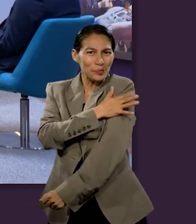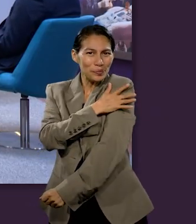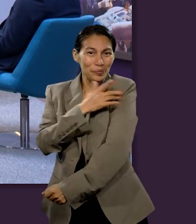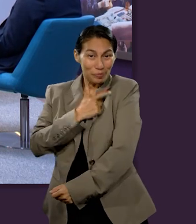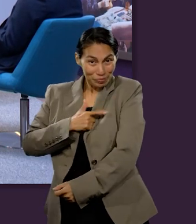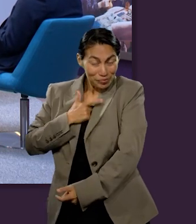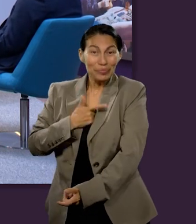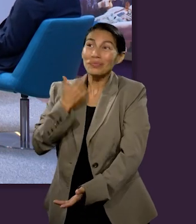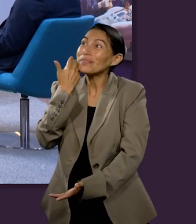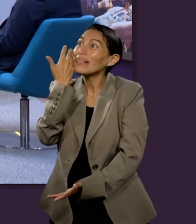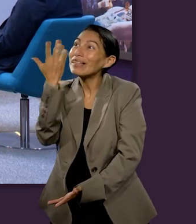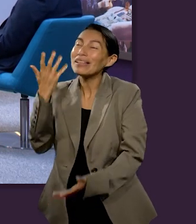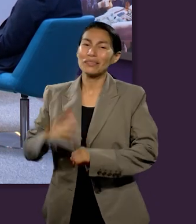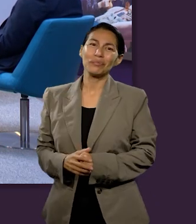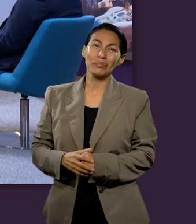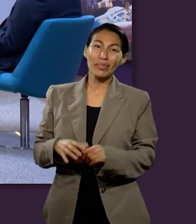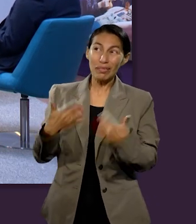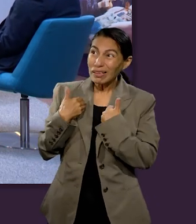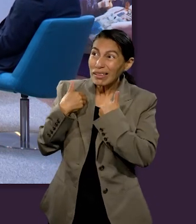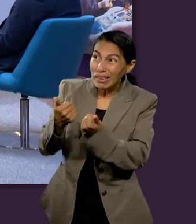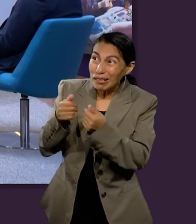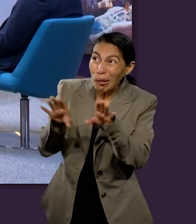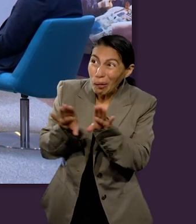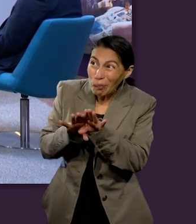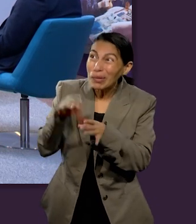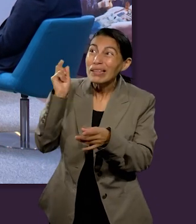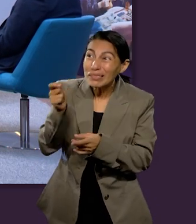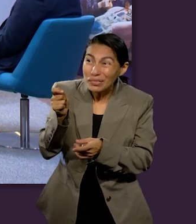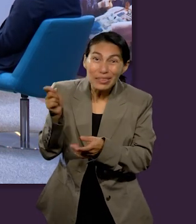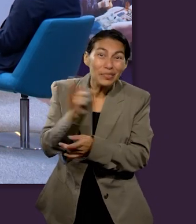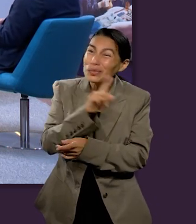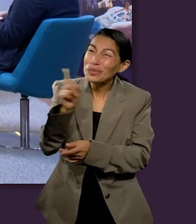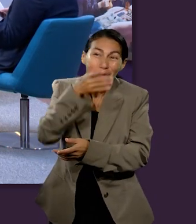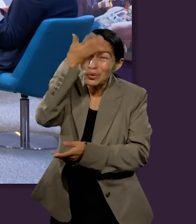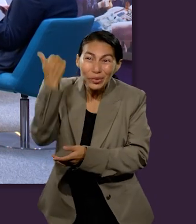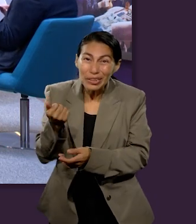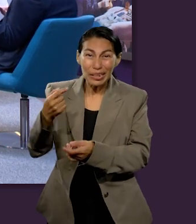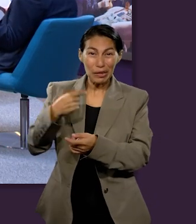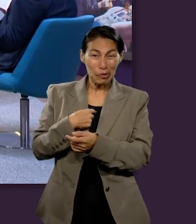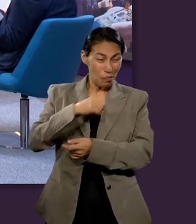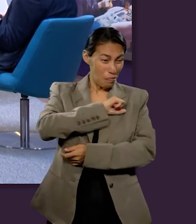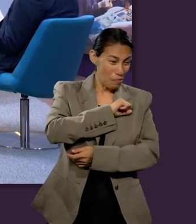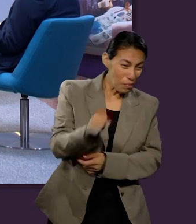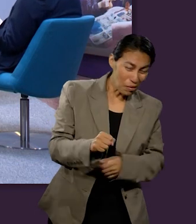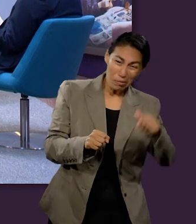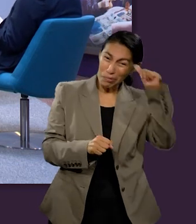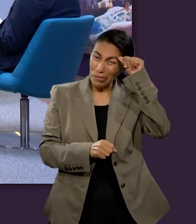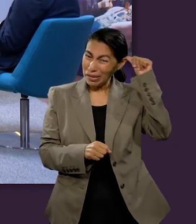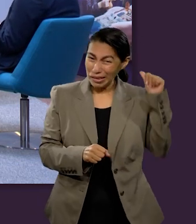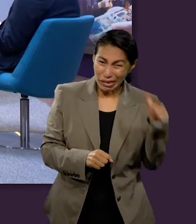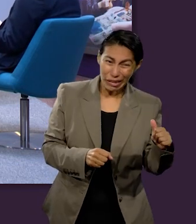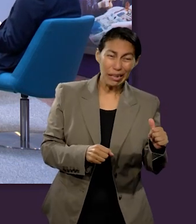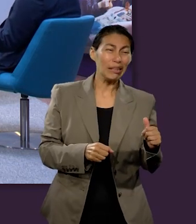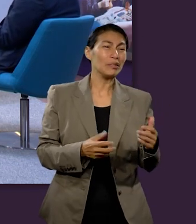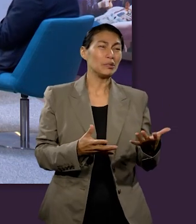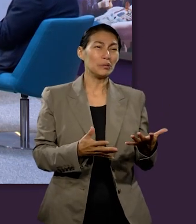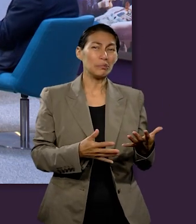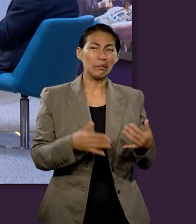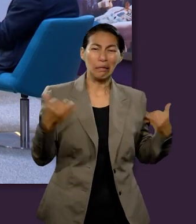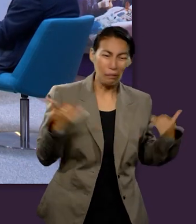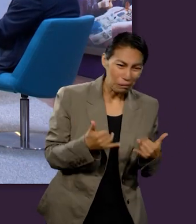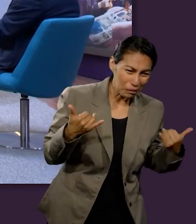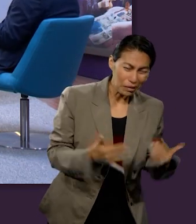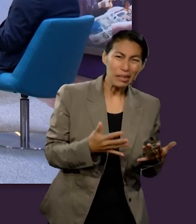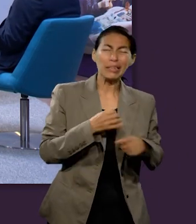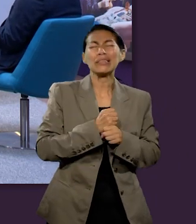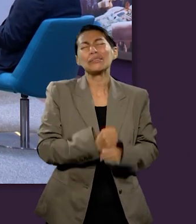alma, mi corazón, espera ese momento. Hay muchas cosas que no entiendo cómo van a pasar. Cómo